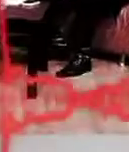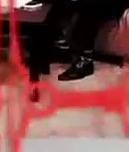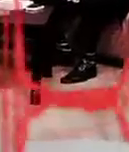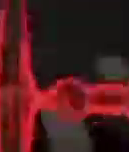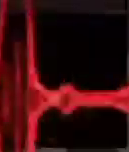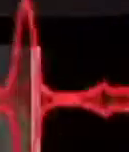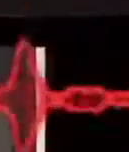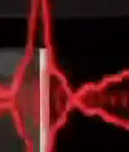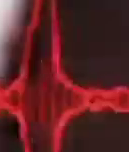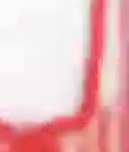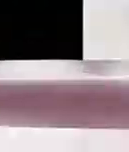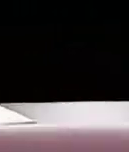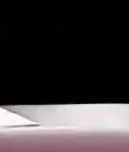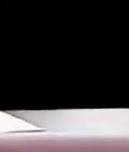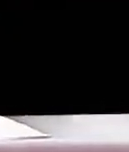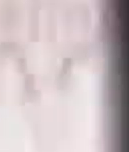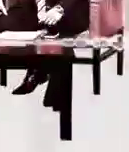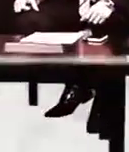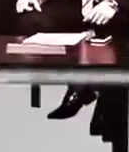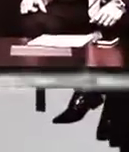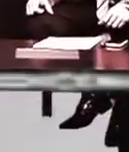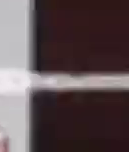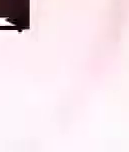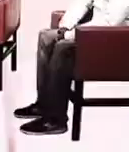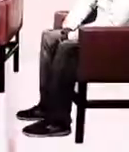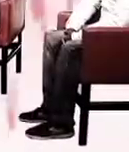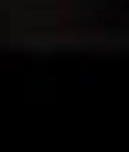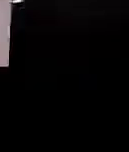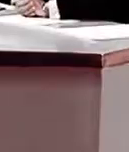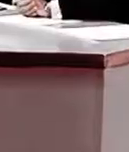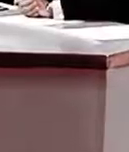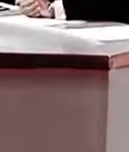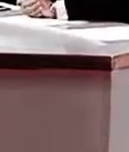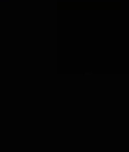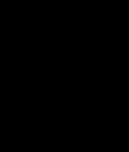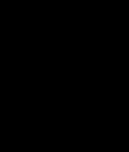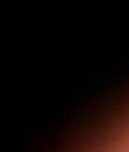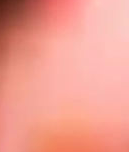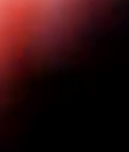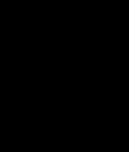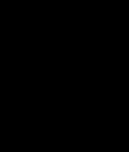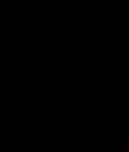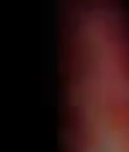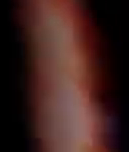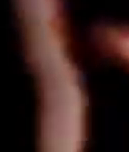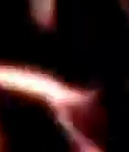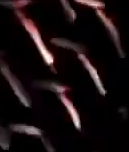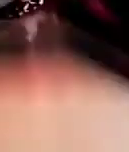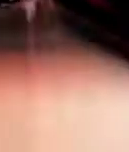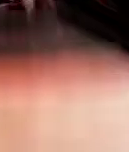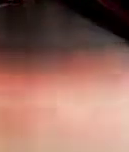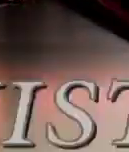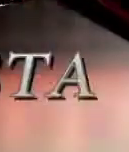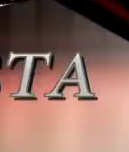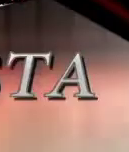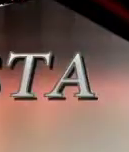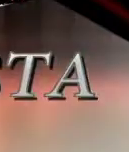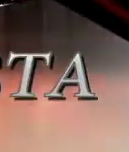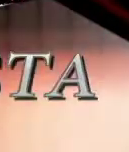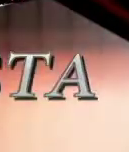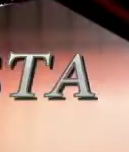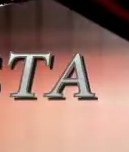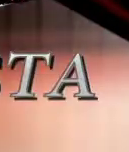Esta mañana nos da mucho gusto que estés aquí en el Estudio de México al día. Esta mañana damos la bienvenida en el Estudio de México al día.